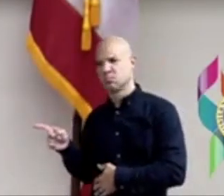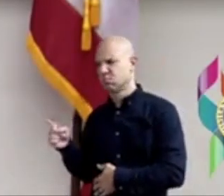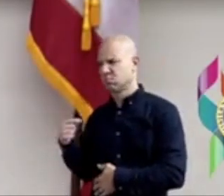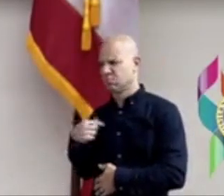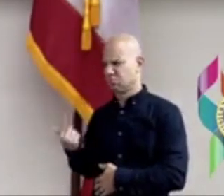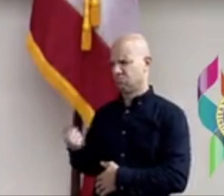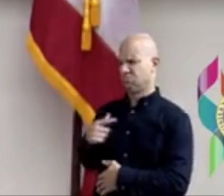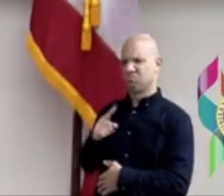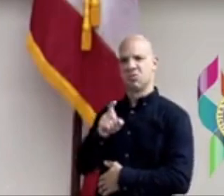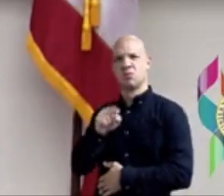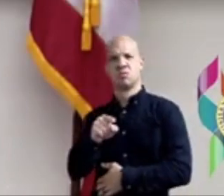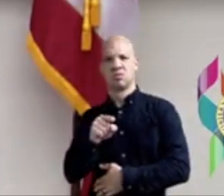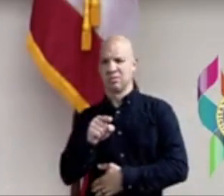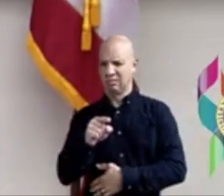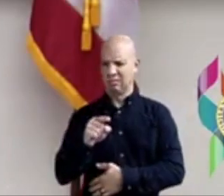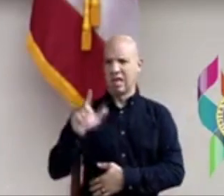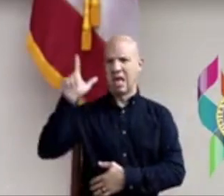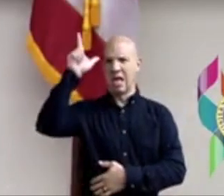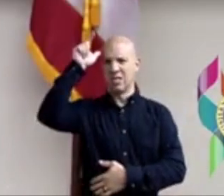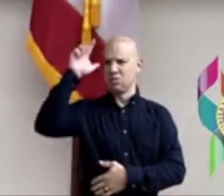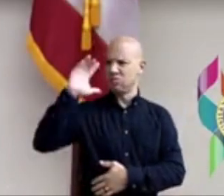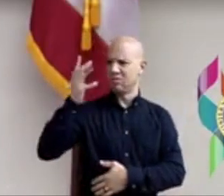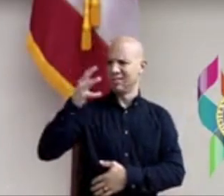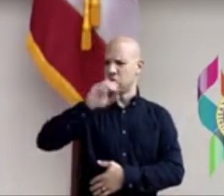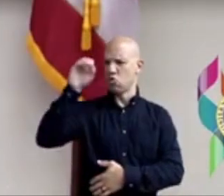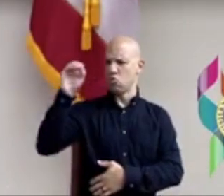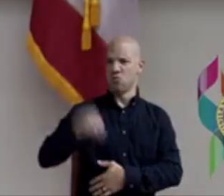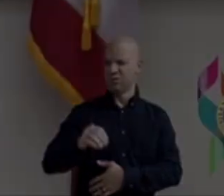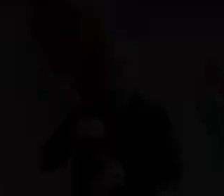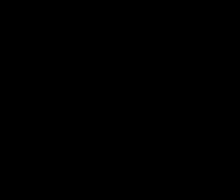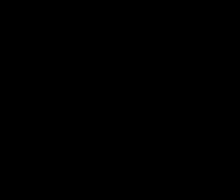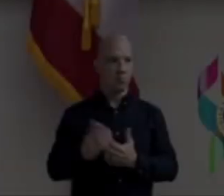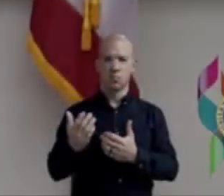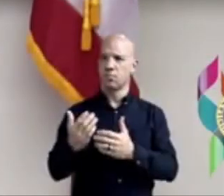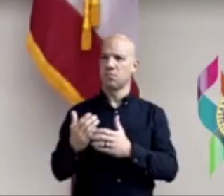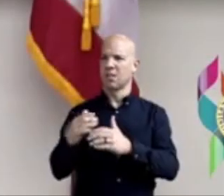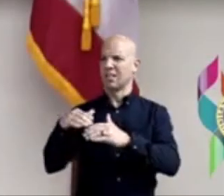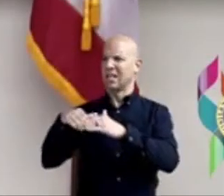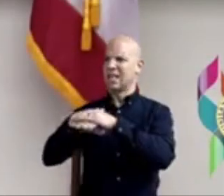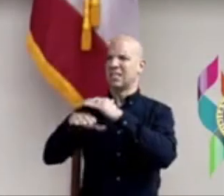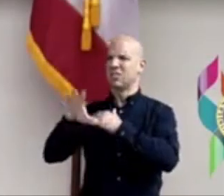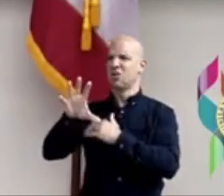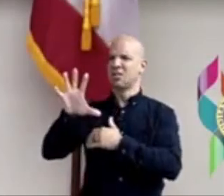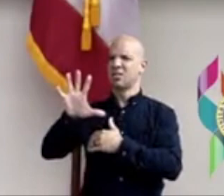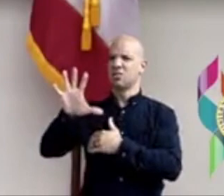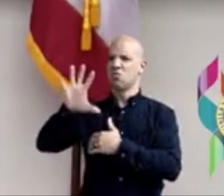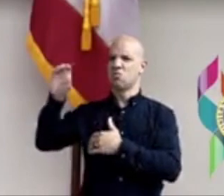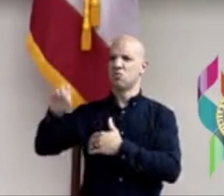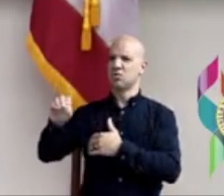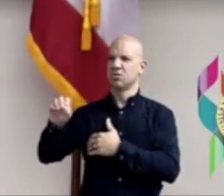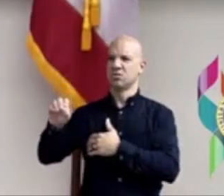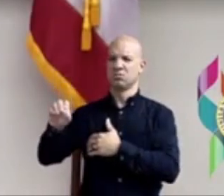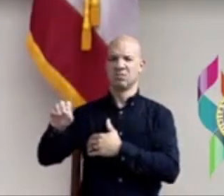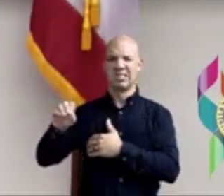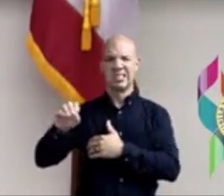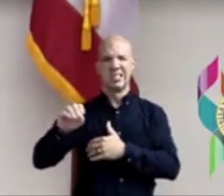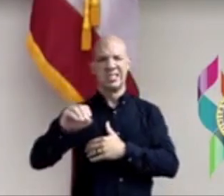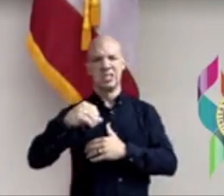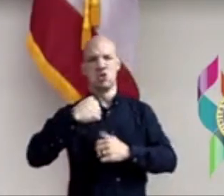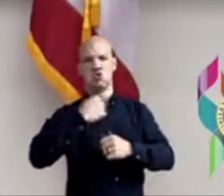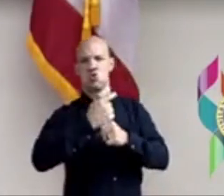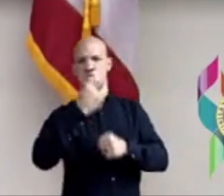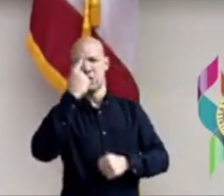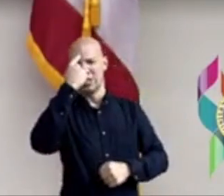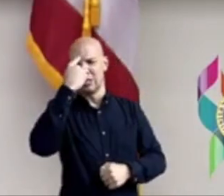residenciales públicos puede estar con el acceso a la vacuna? Por un lado, eso. Sí, sí, realmente eso no hace sentido. O sea, si eso